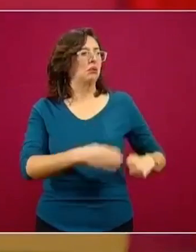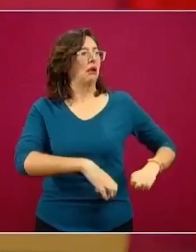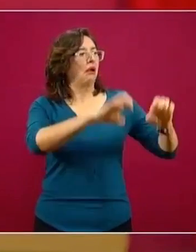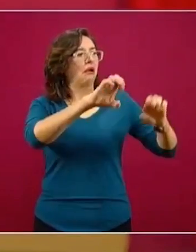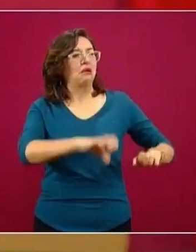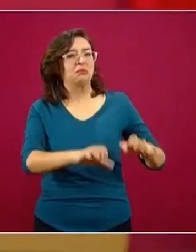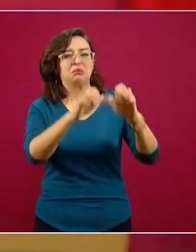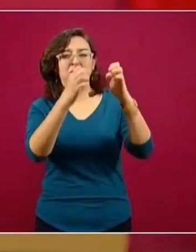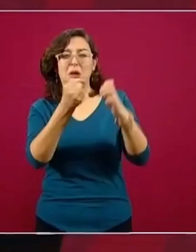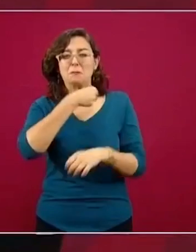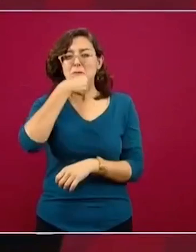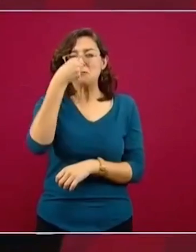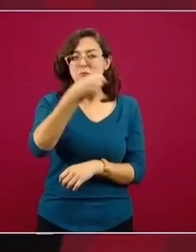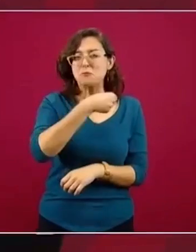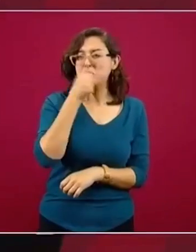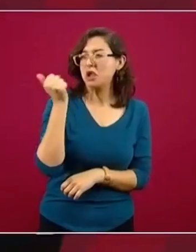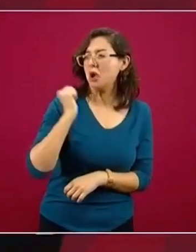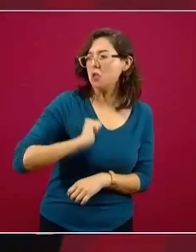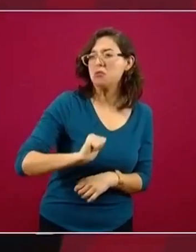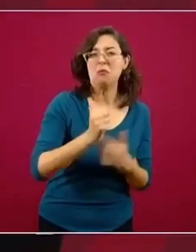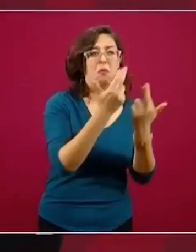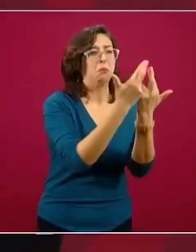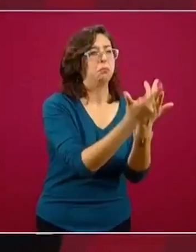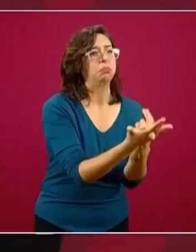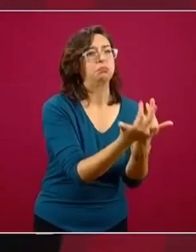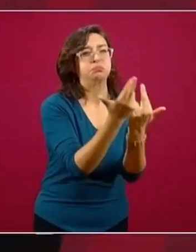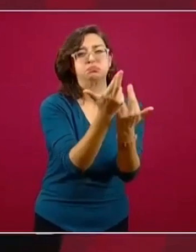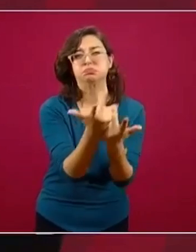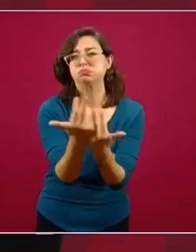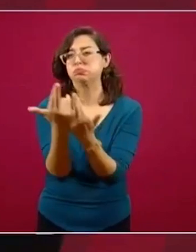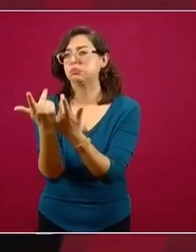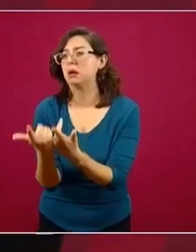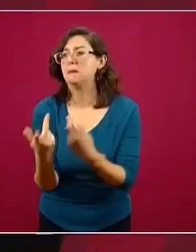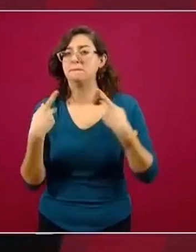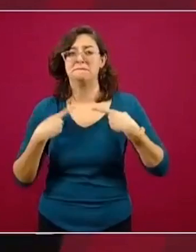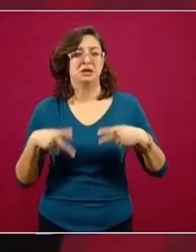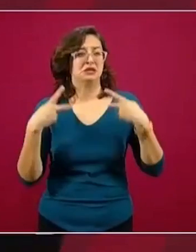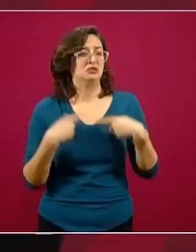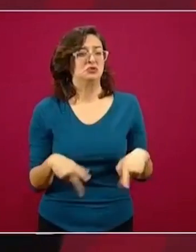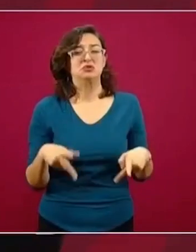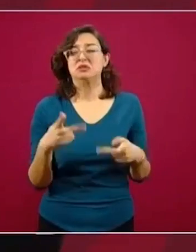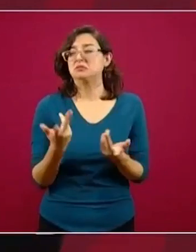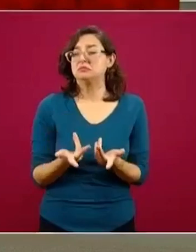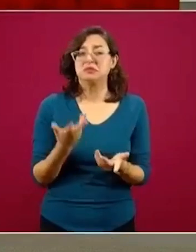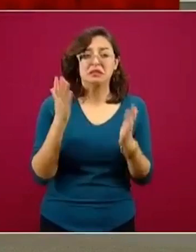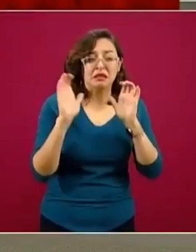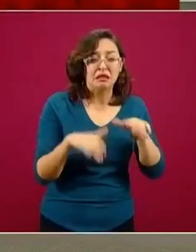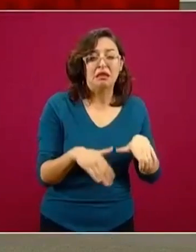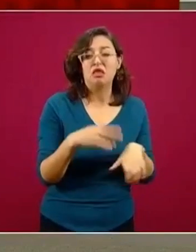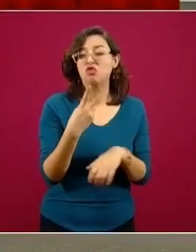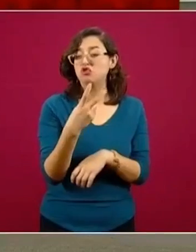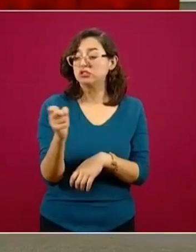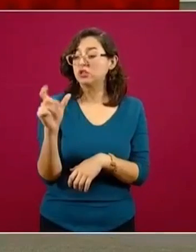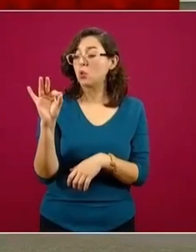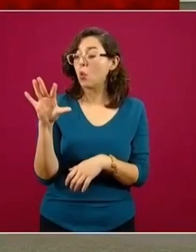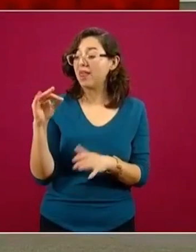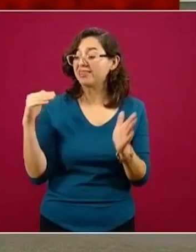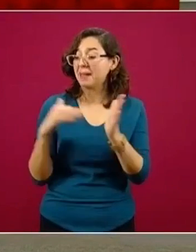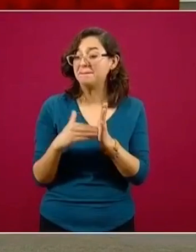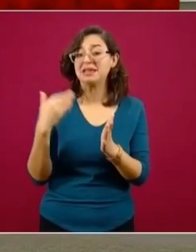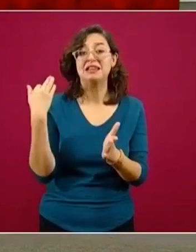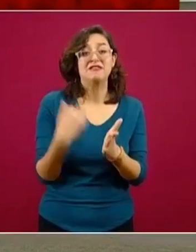que no se mantuvo al día, de una escasez de personal de salud de más de 240 mil personas